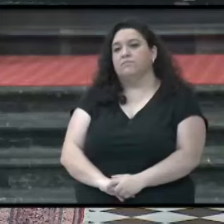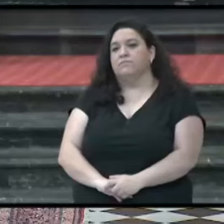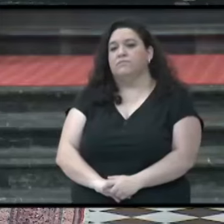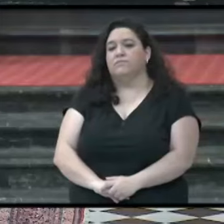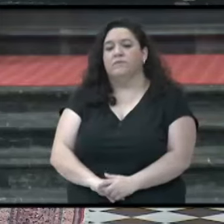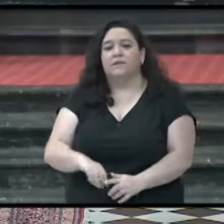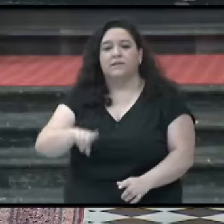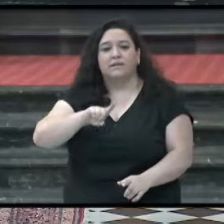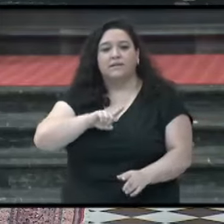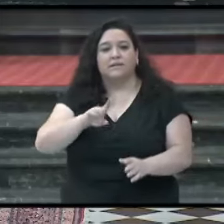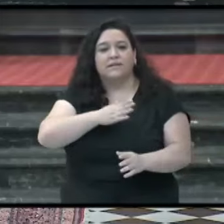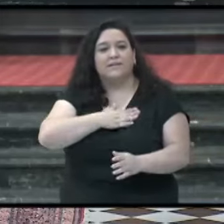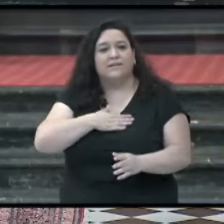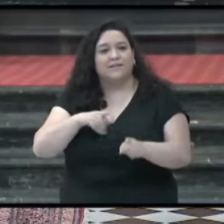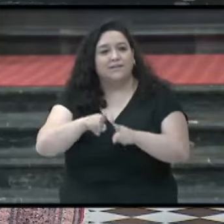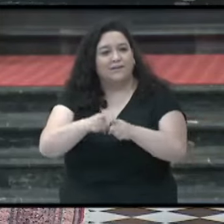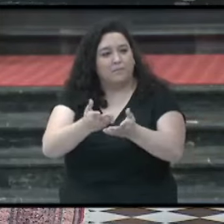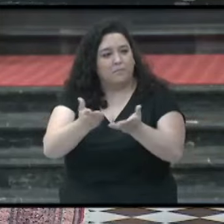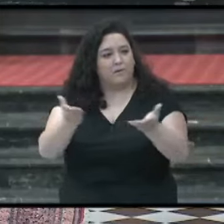Queridos hermanos,